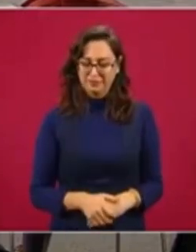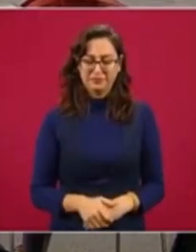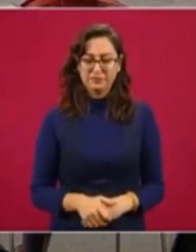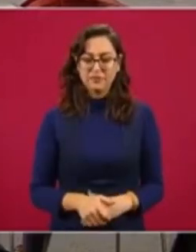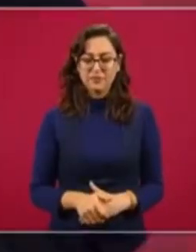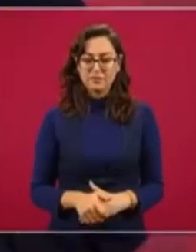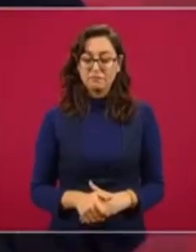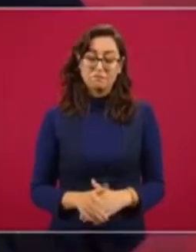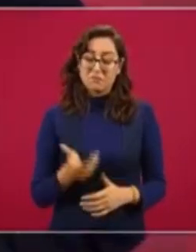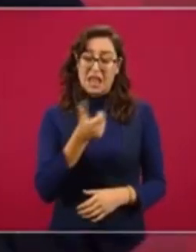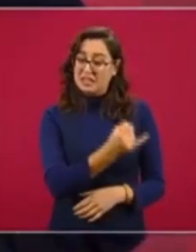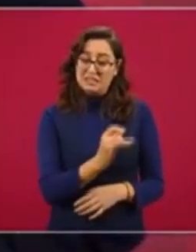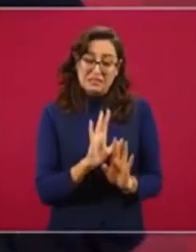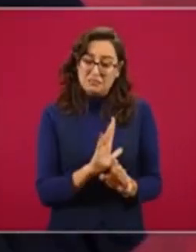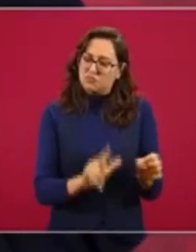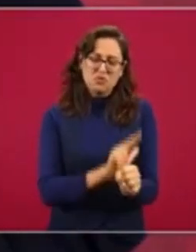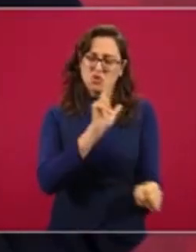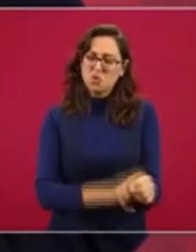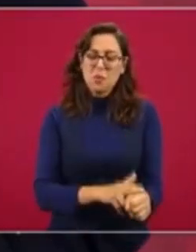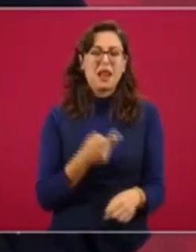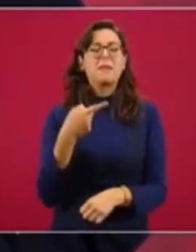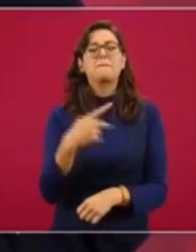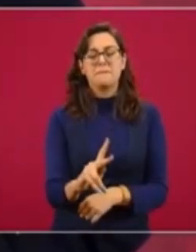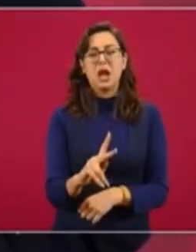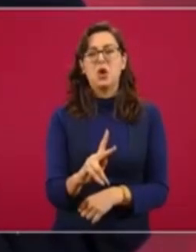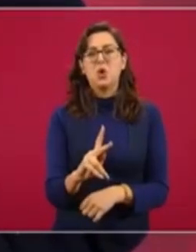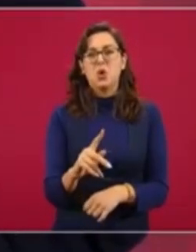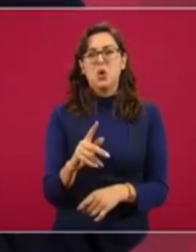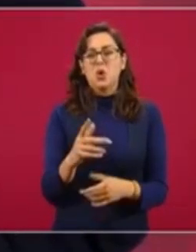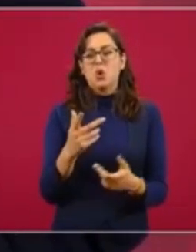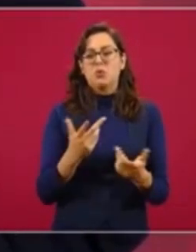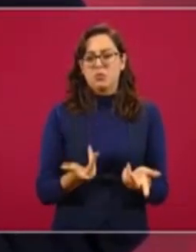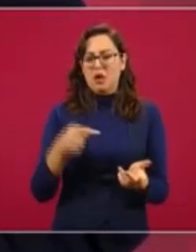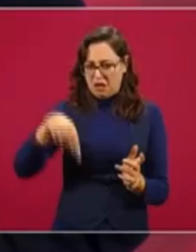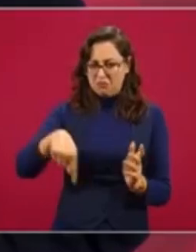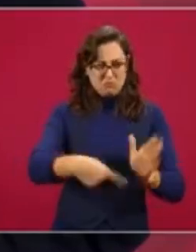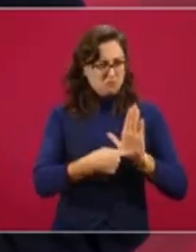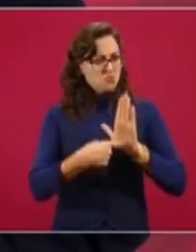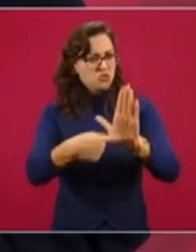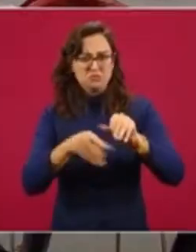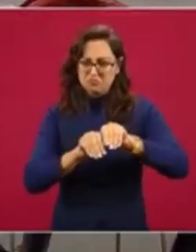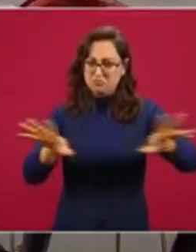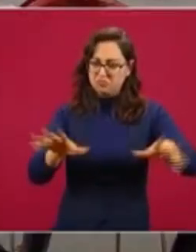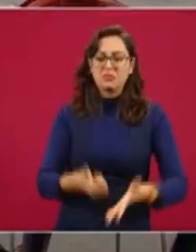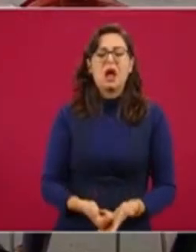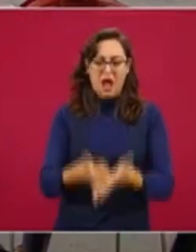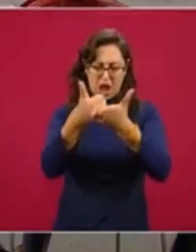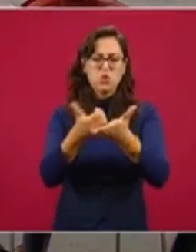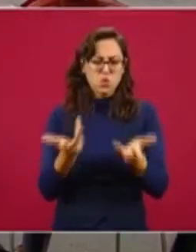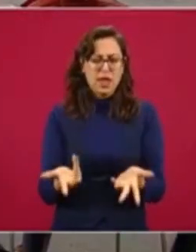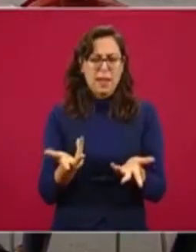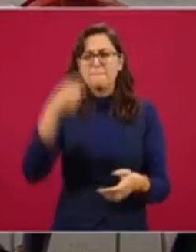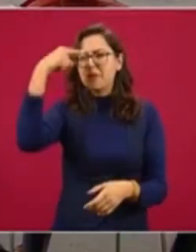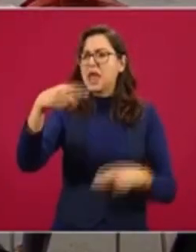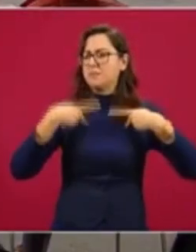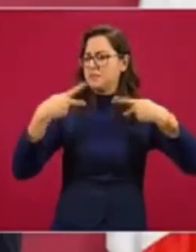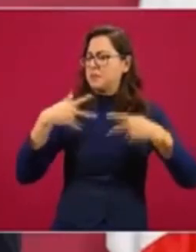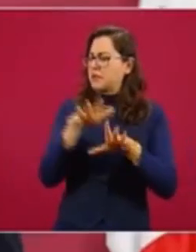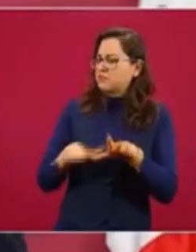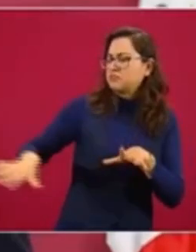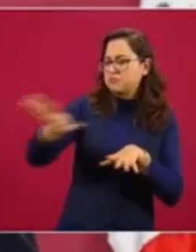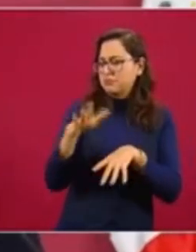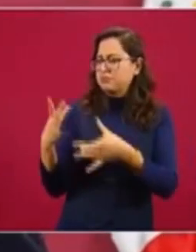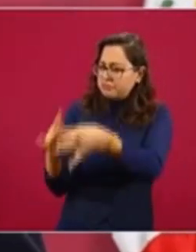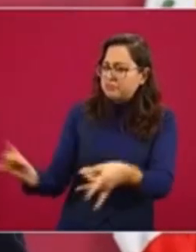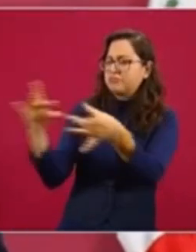Es normal que esto pase, pero ayuda mucho a que podamos irle aclarando a la gente. La